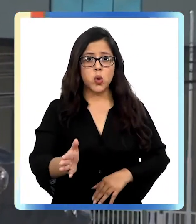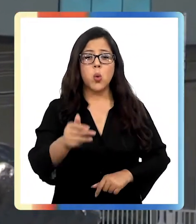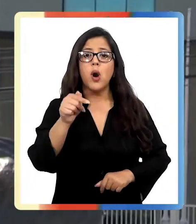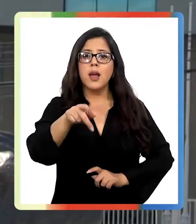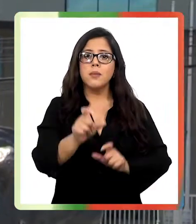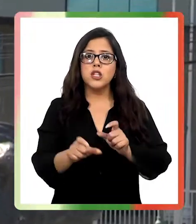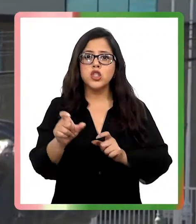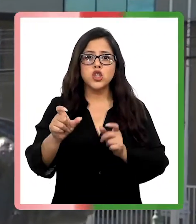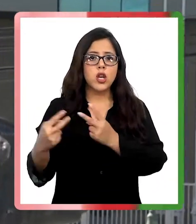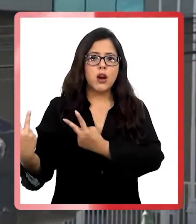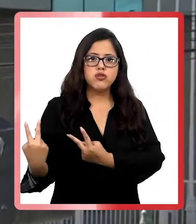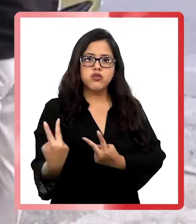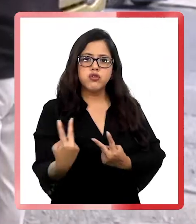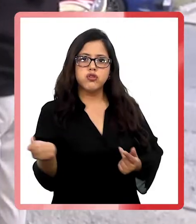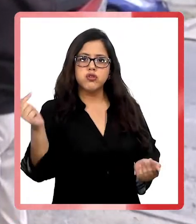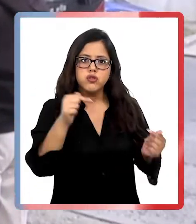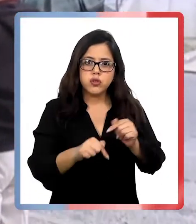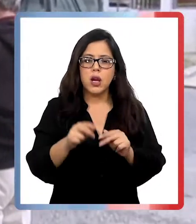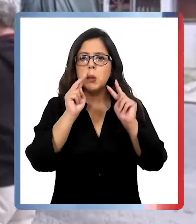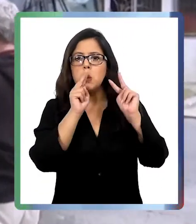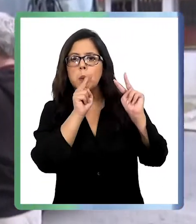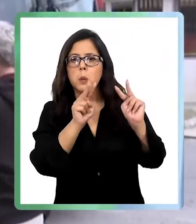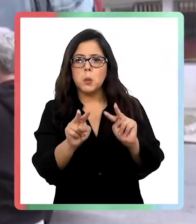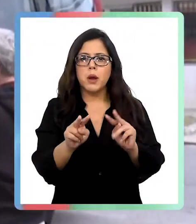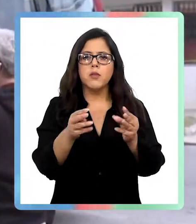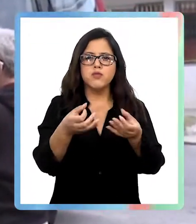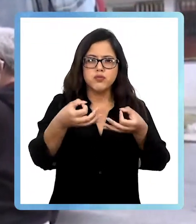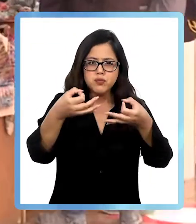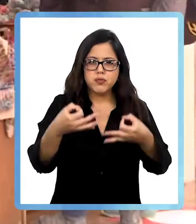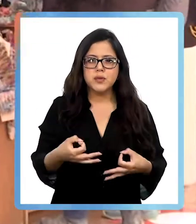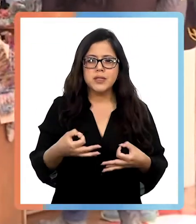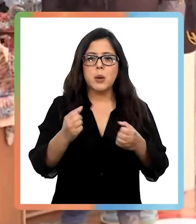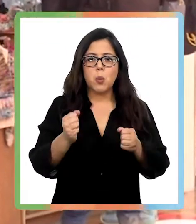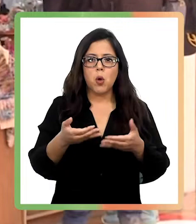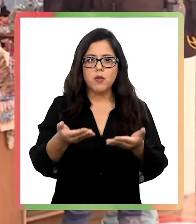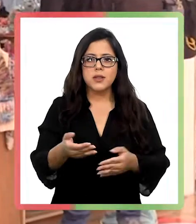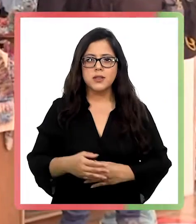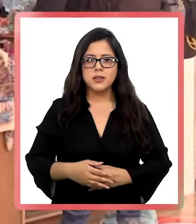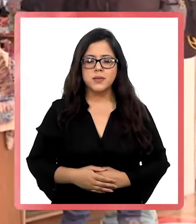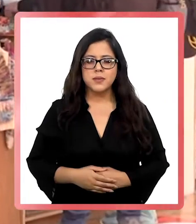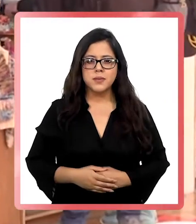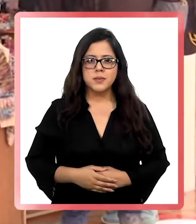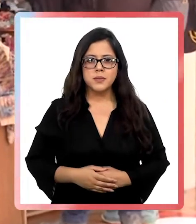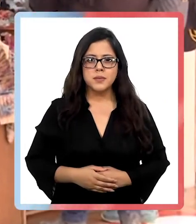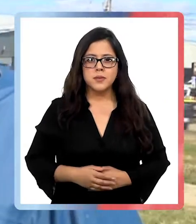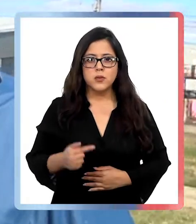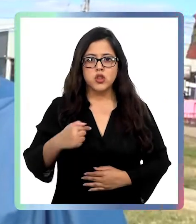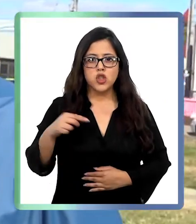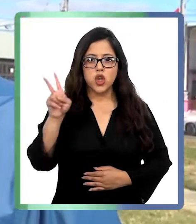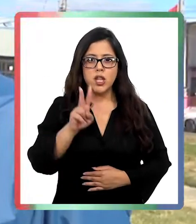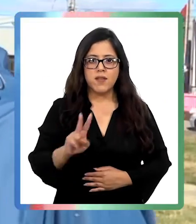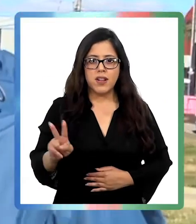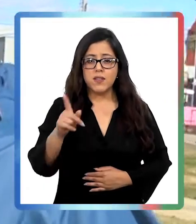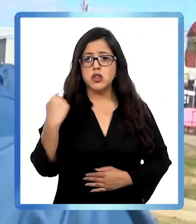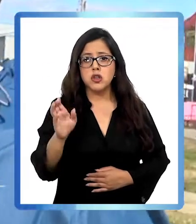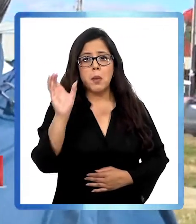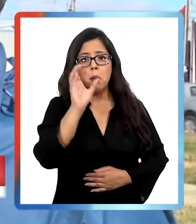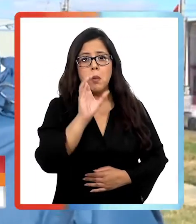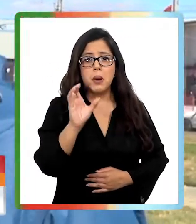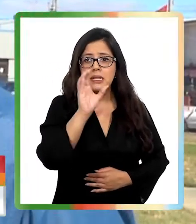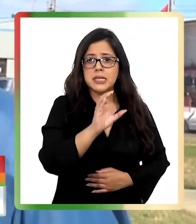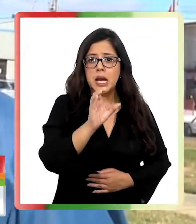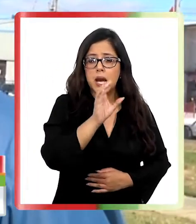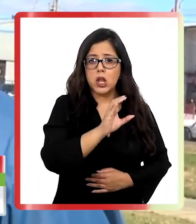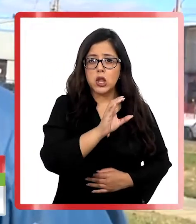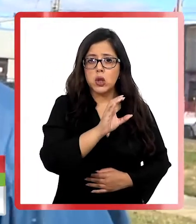los viajeros siguen llegando para maravillarse con lo que este territorio puede ofrecerles. De Valdivia, andamos paseando, o